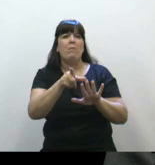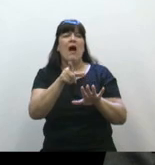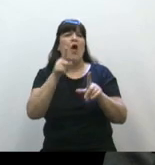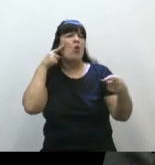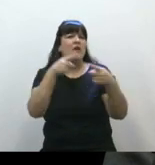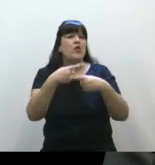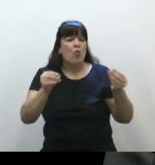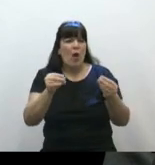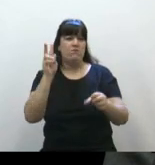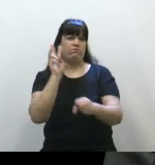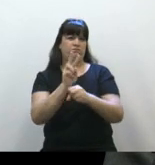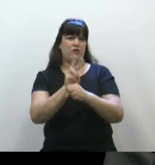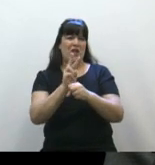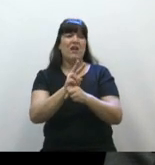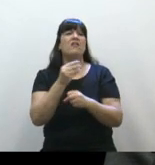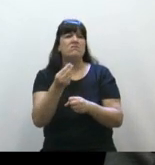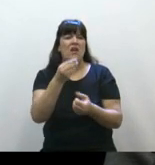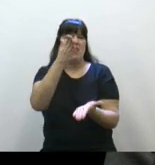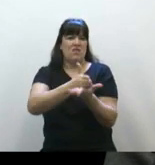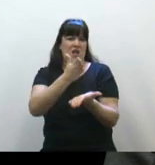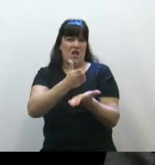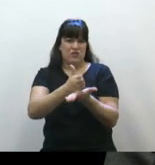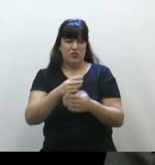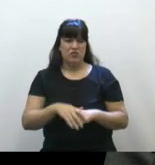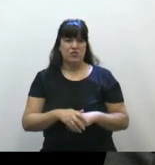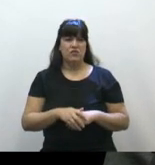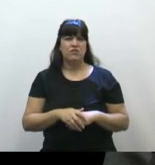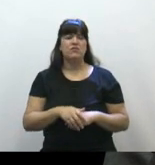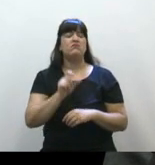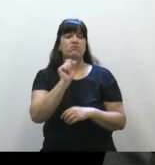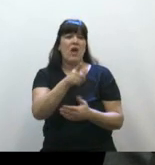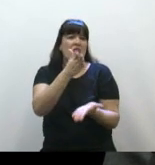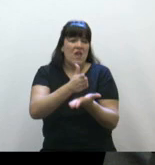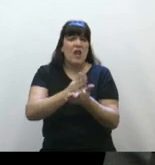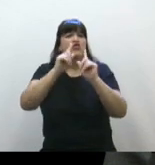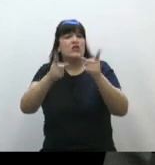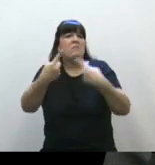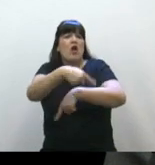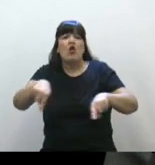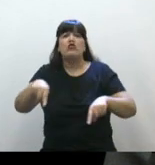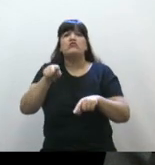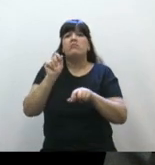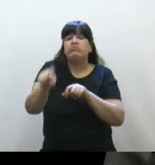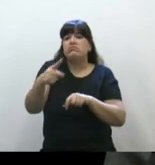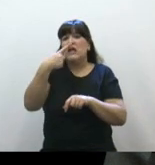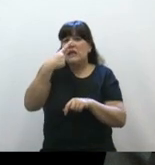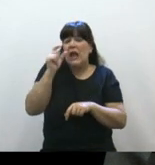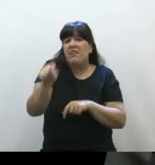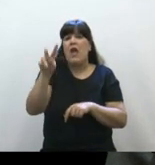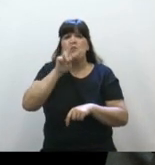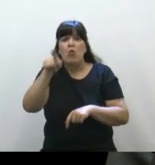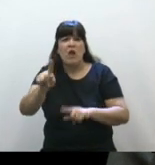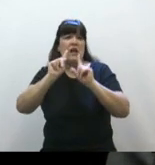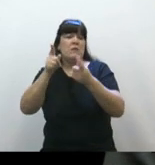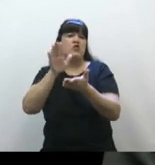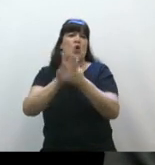los derechos y los intereses de las mujeres y la salud pública y